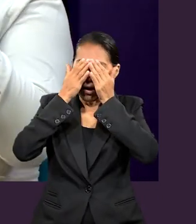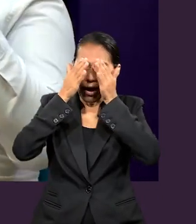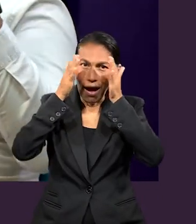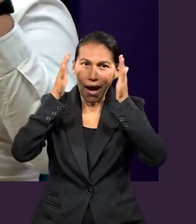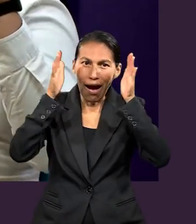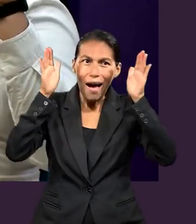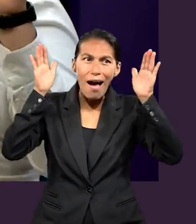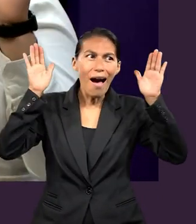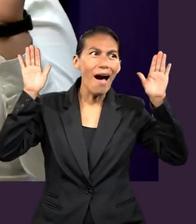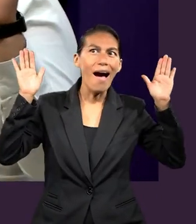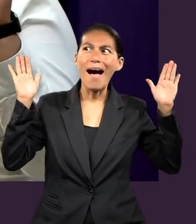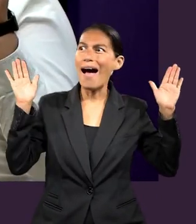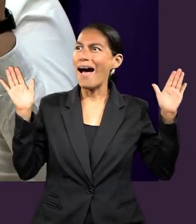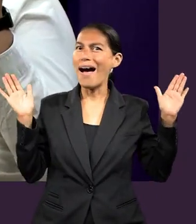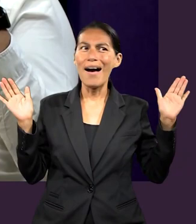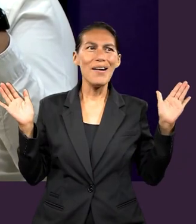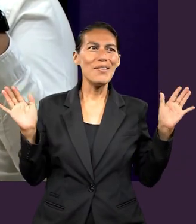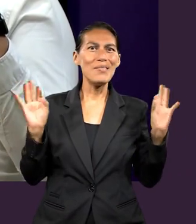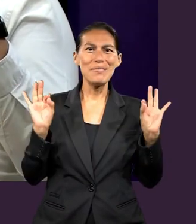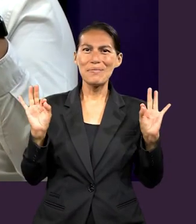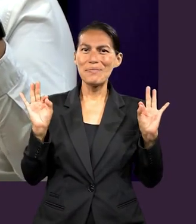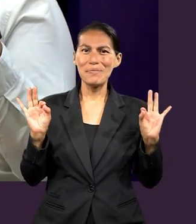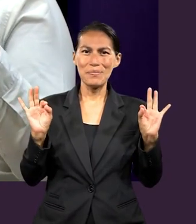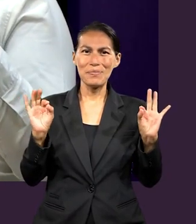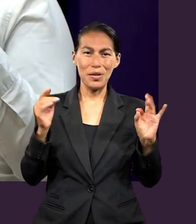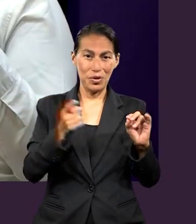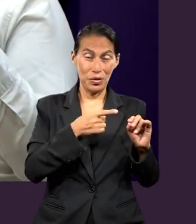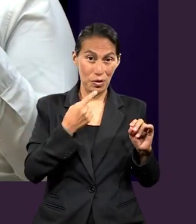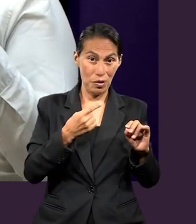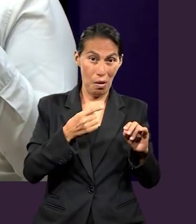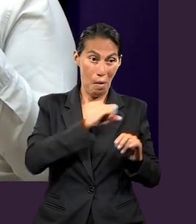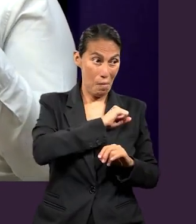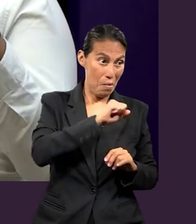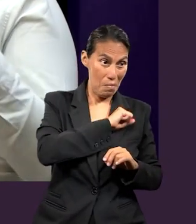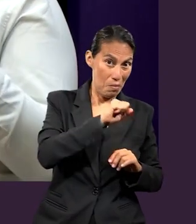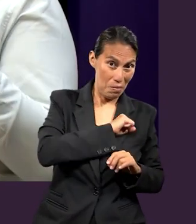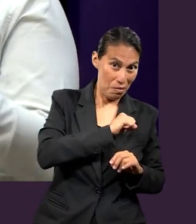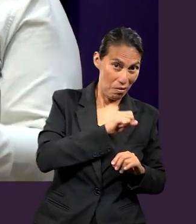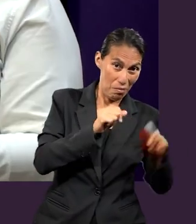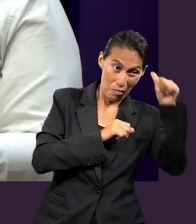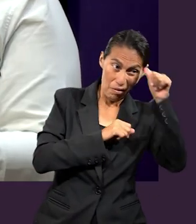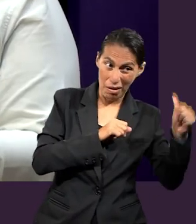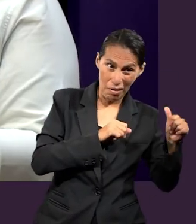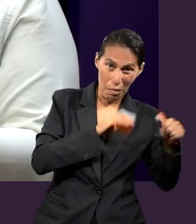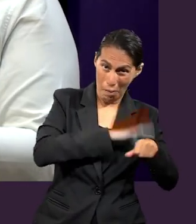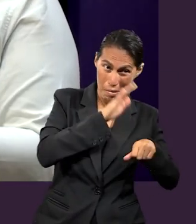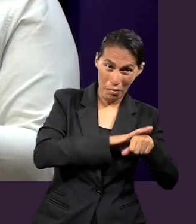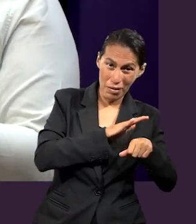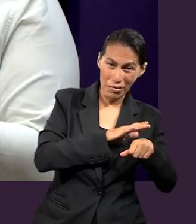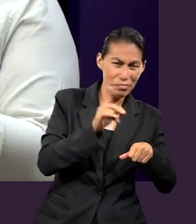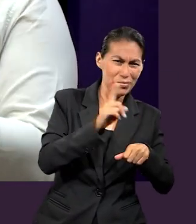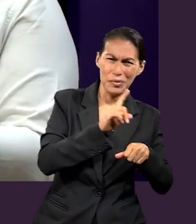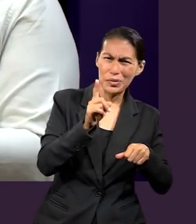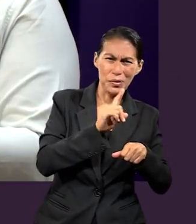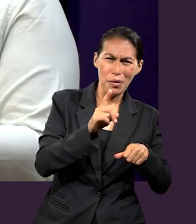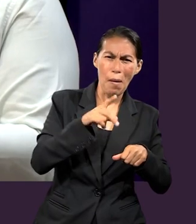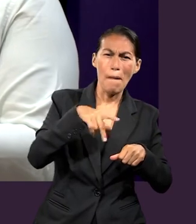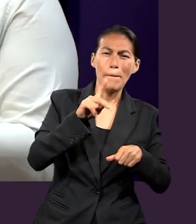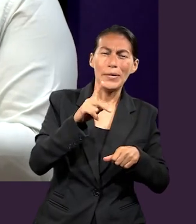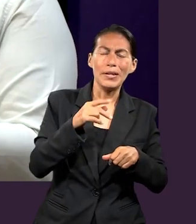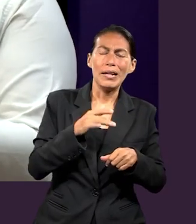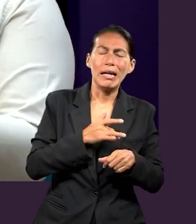nuestra visión se va expandiendo. Entonces creo yo que no es tanto que somos más imperfectos, sino que nos damos cuenta